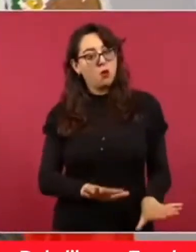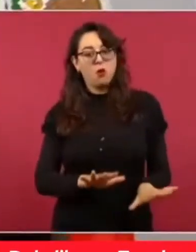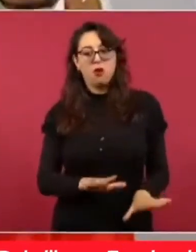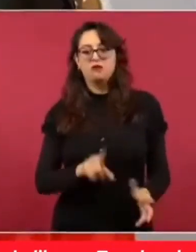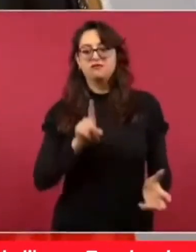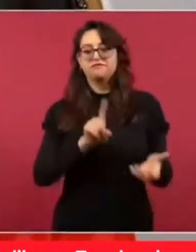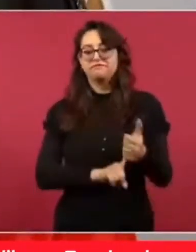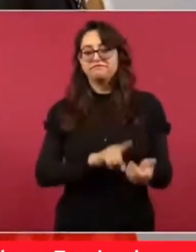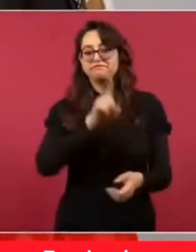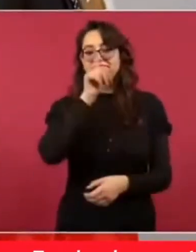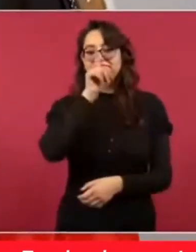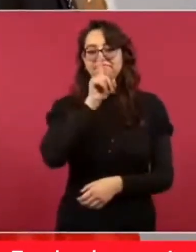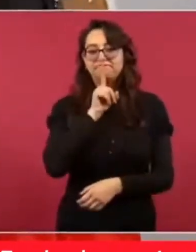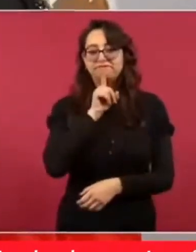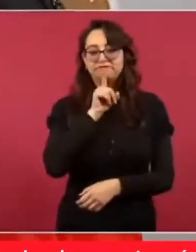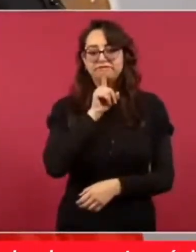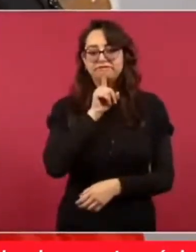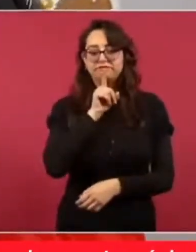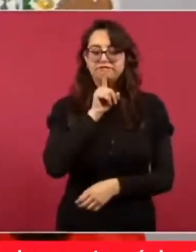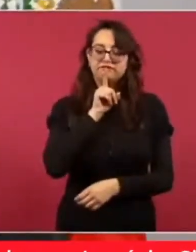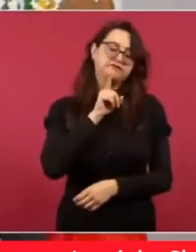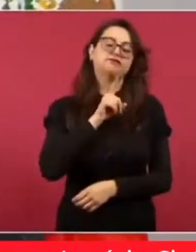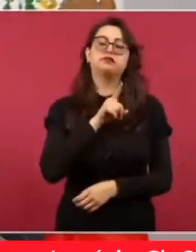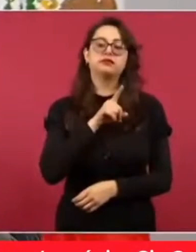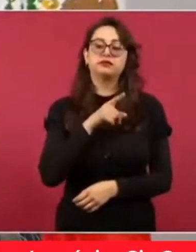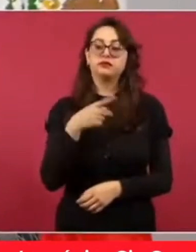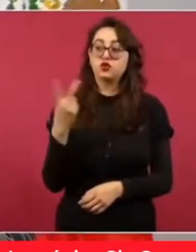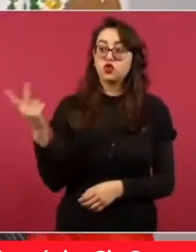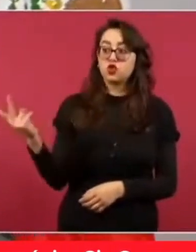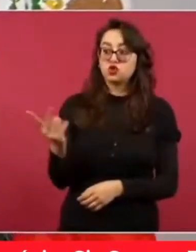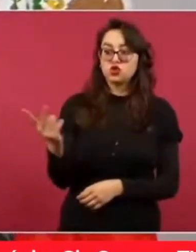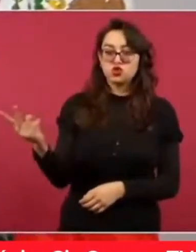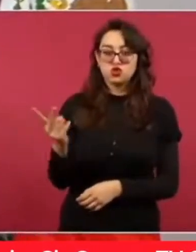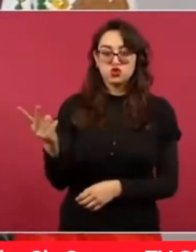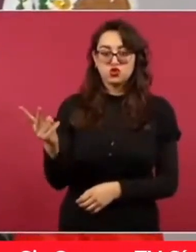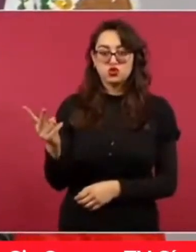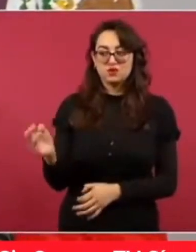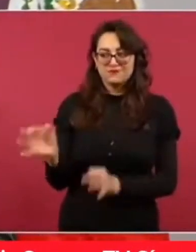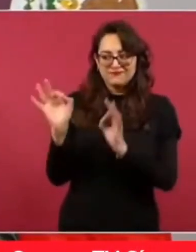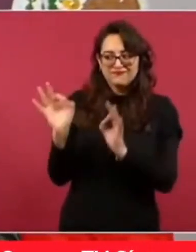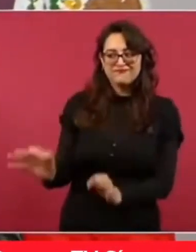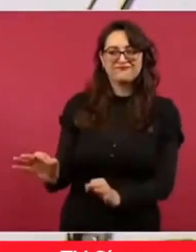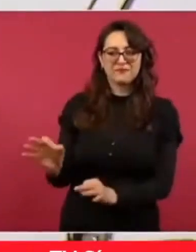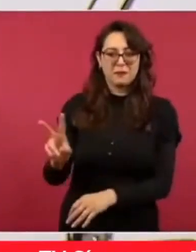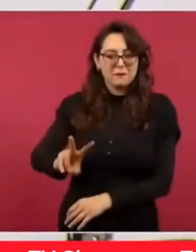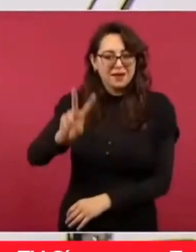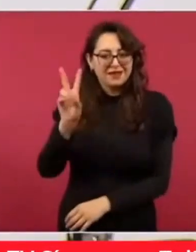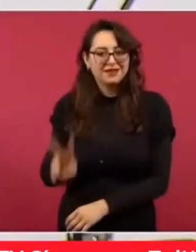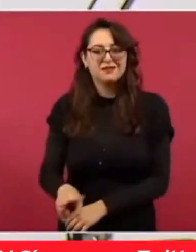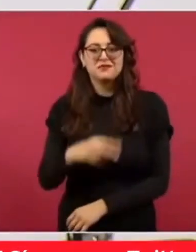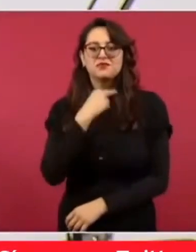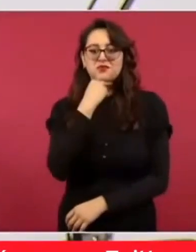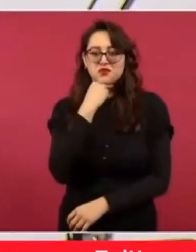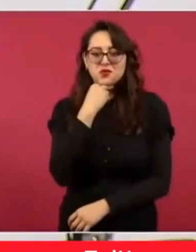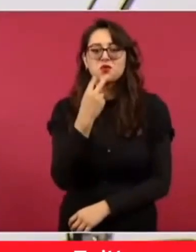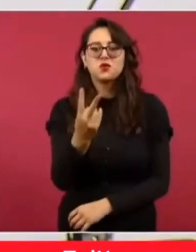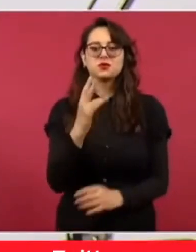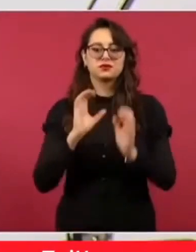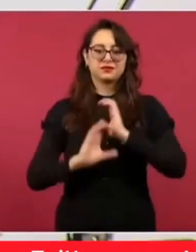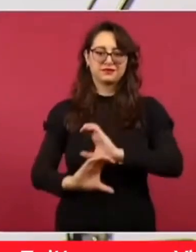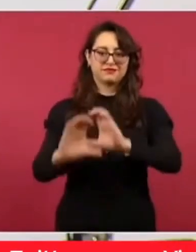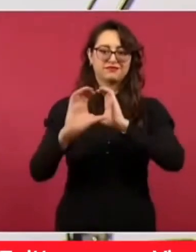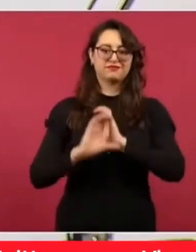Pero estas son voces muy auténticas. Y